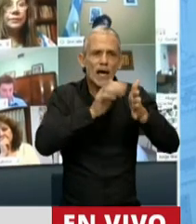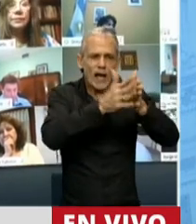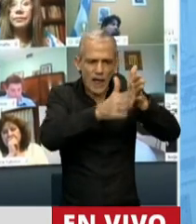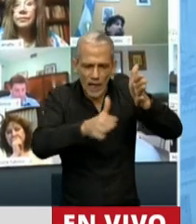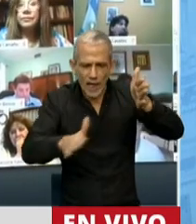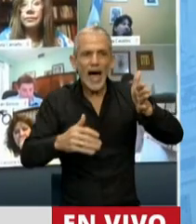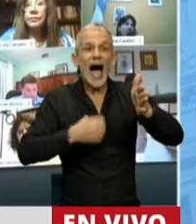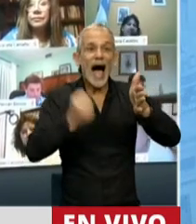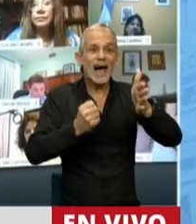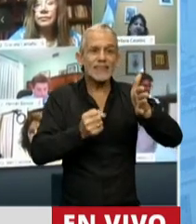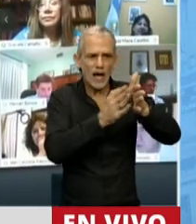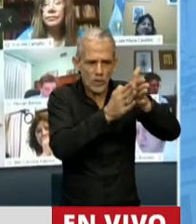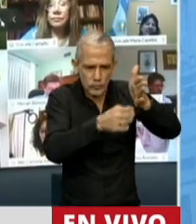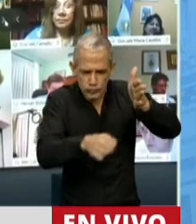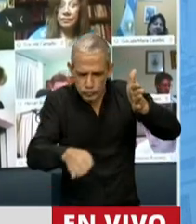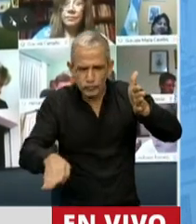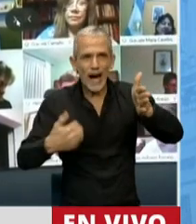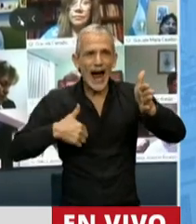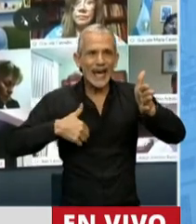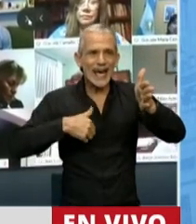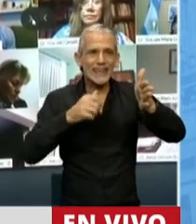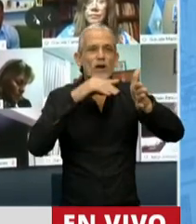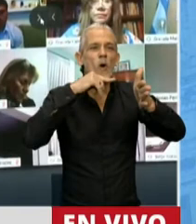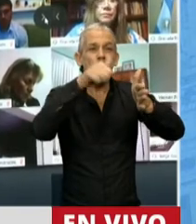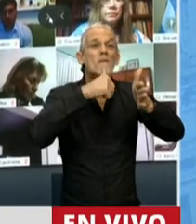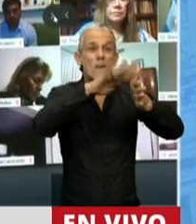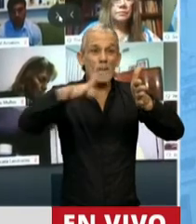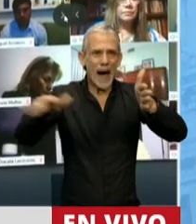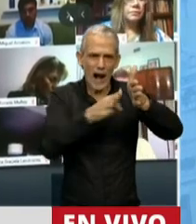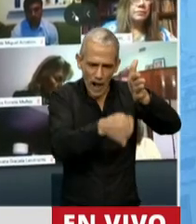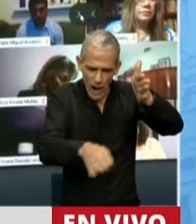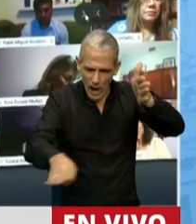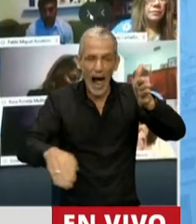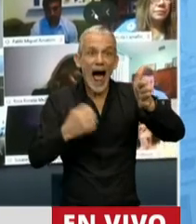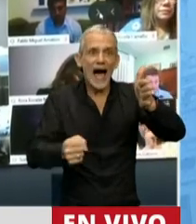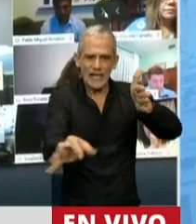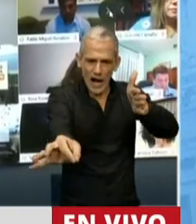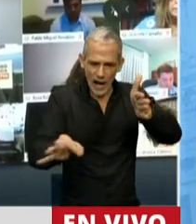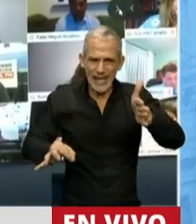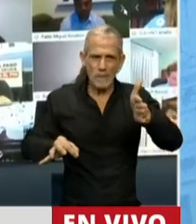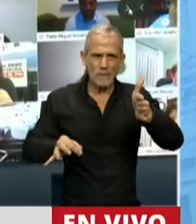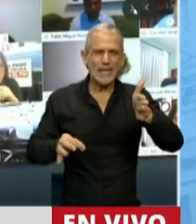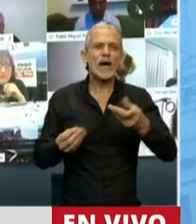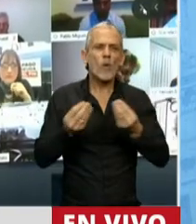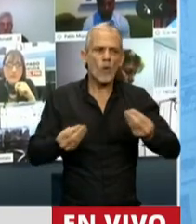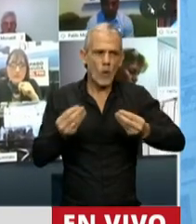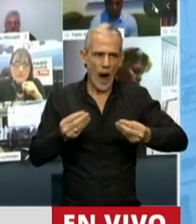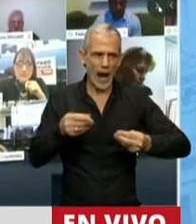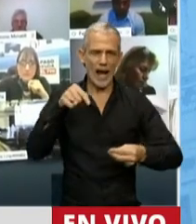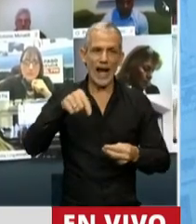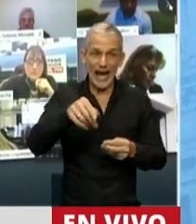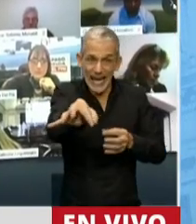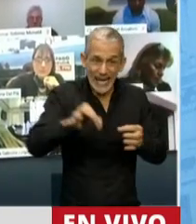dónde se prolonga el territorio argentino bajo el mar. La Comisión Nacional del Límite Exterior de la Plataforma